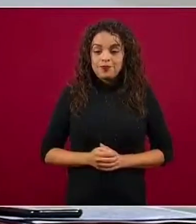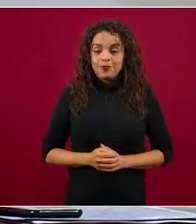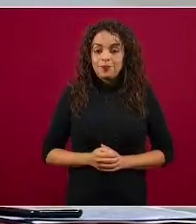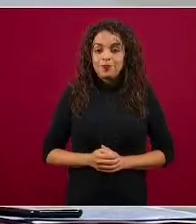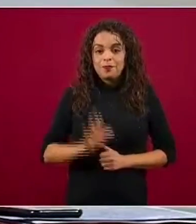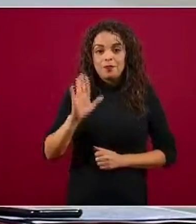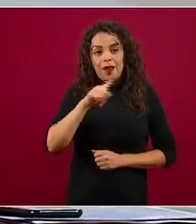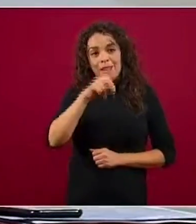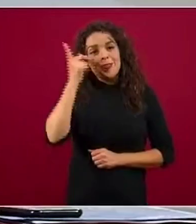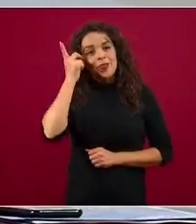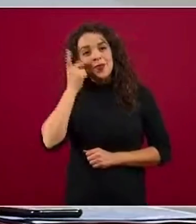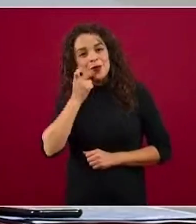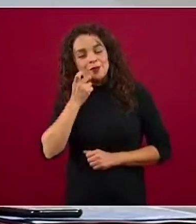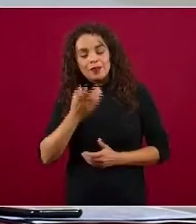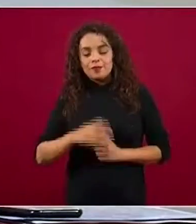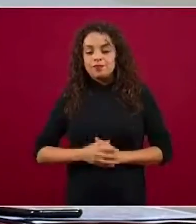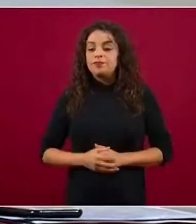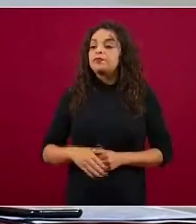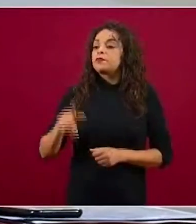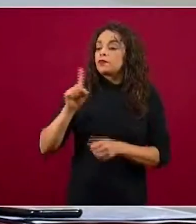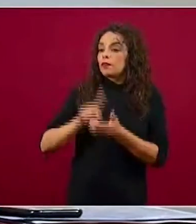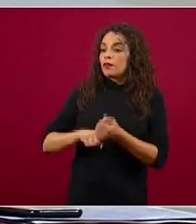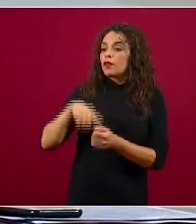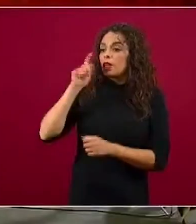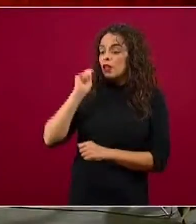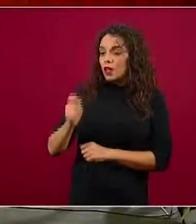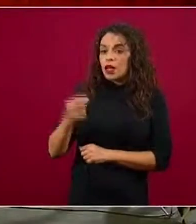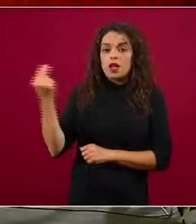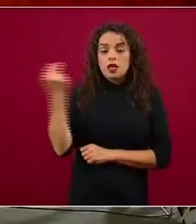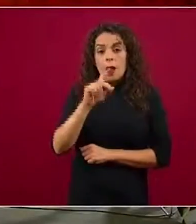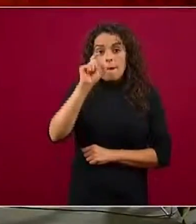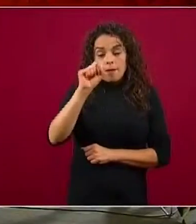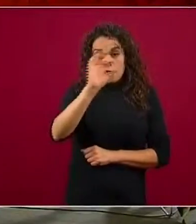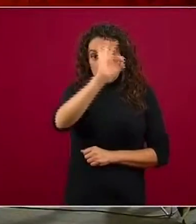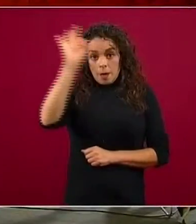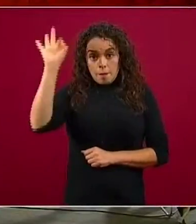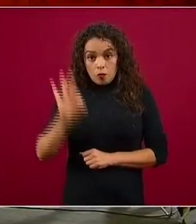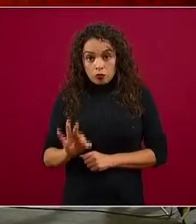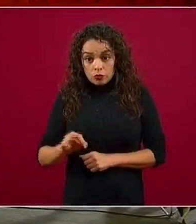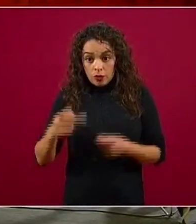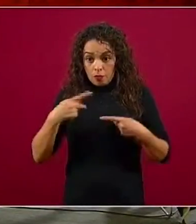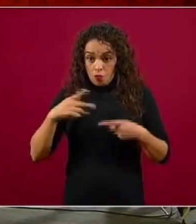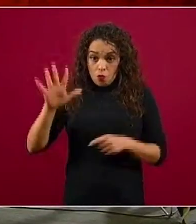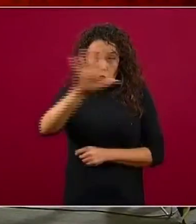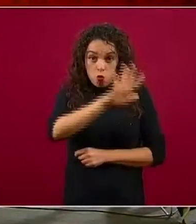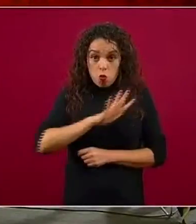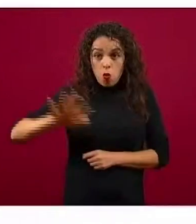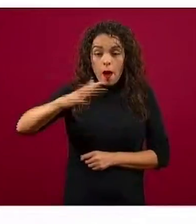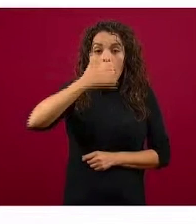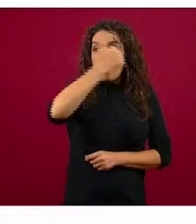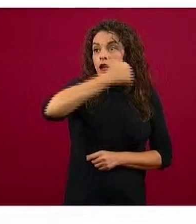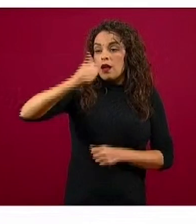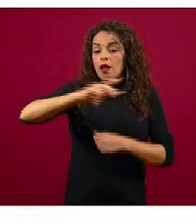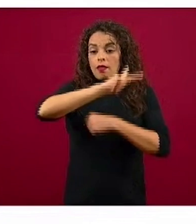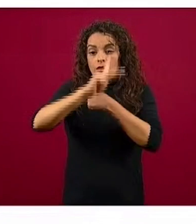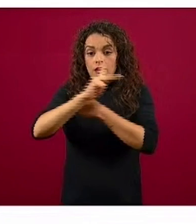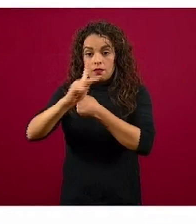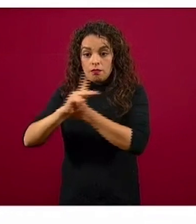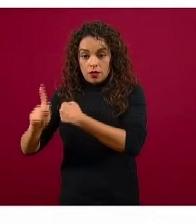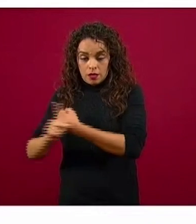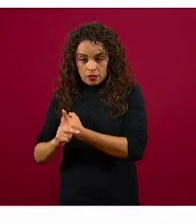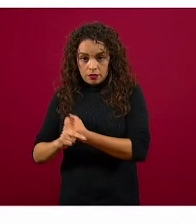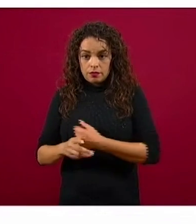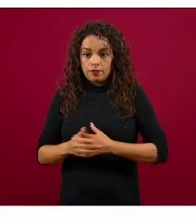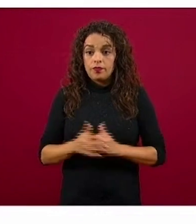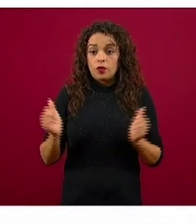seguimiento a otro, en una meta inicial, cubrir el 20% de la población en cada país con prioridad en